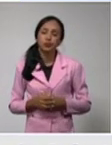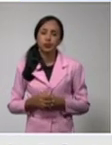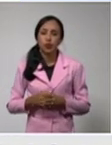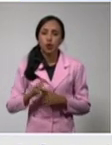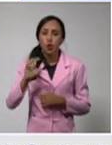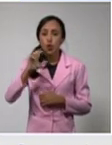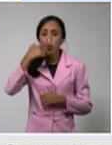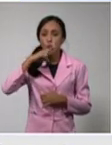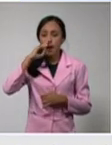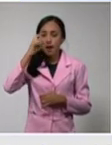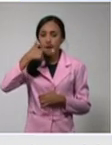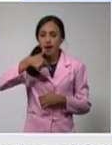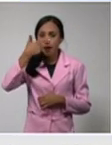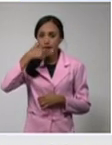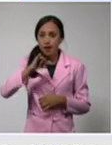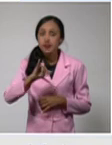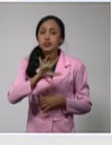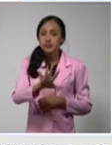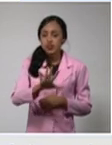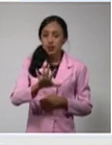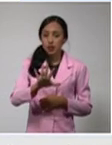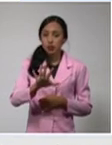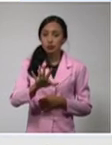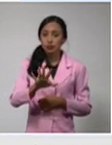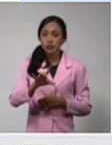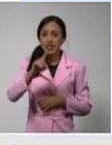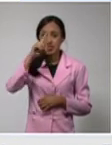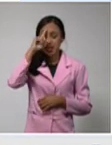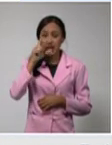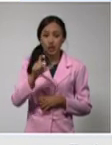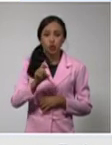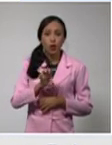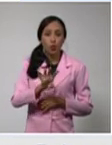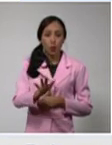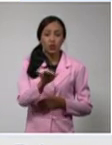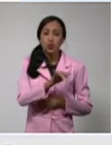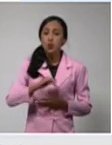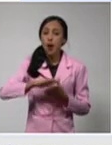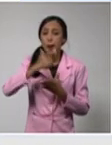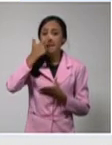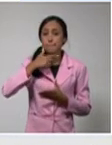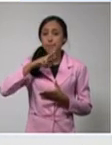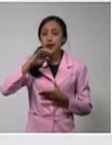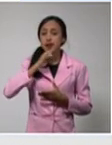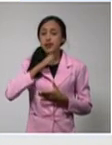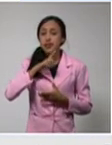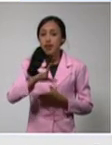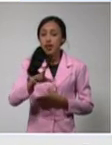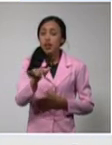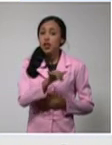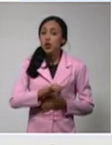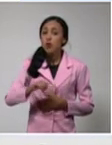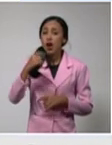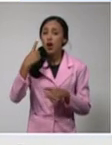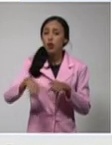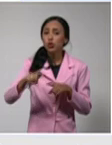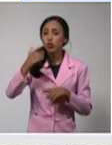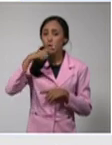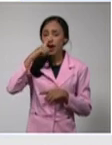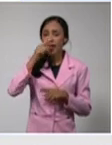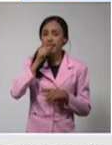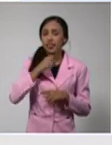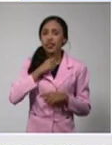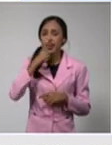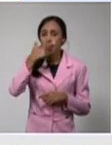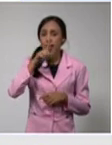San Cristóbal con 4, igual que Mariel, igual que Candelaria. San Antonio de los